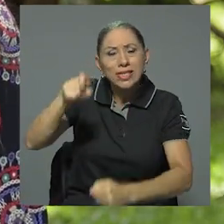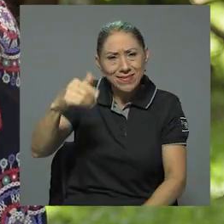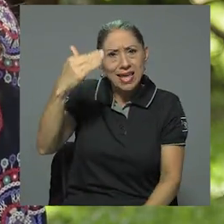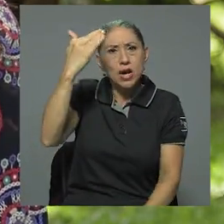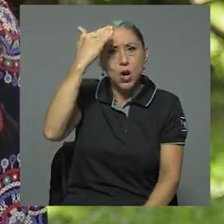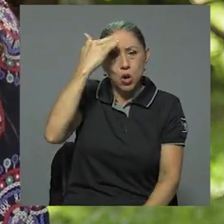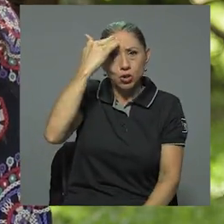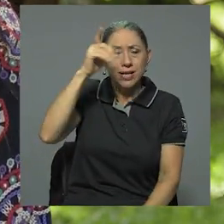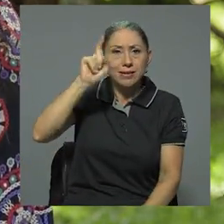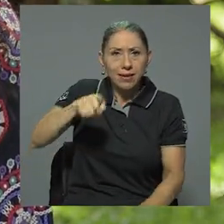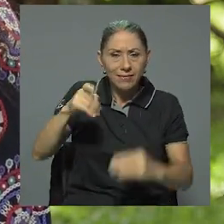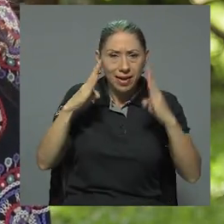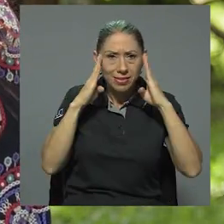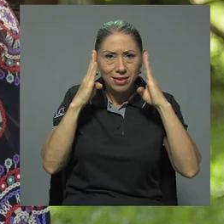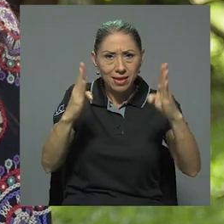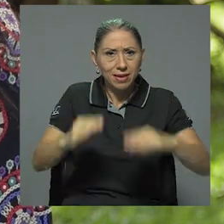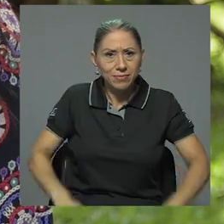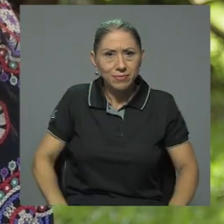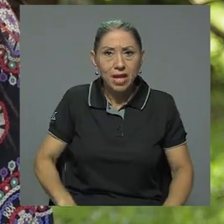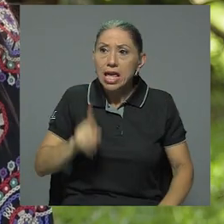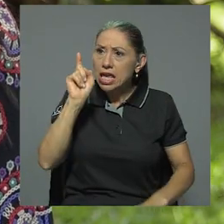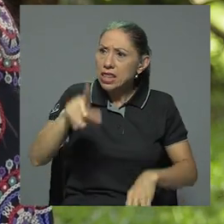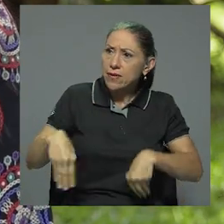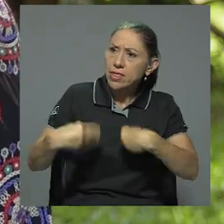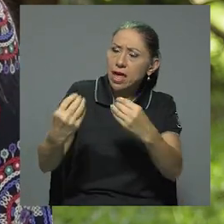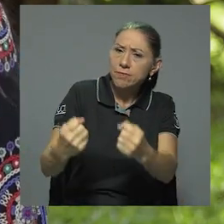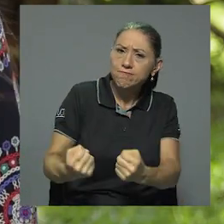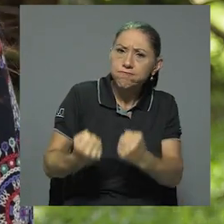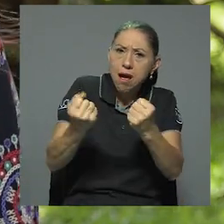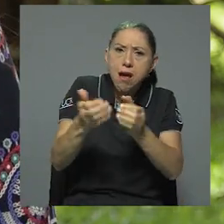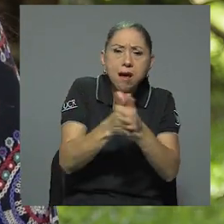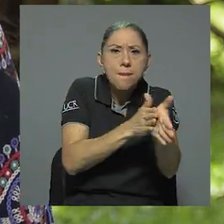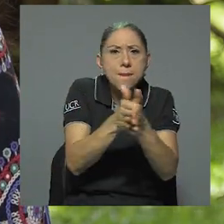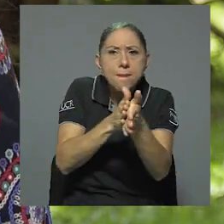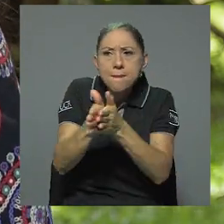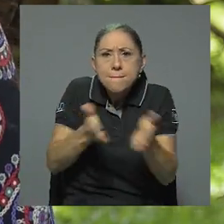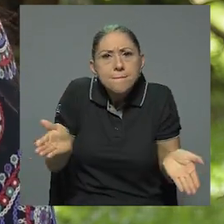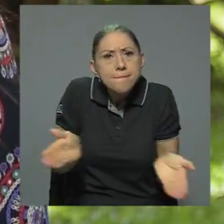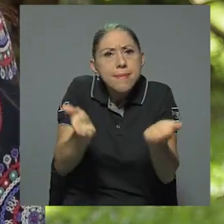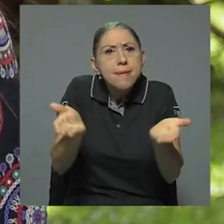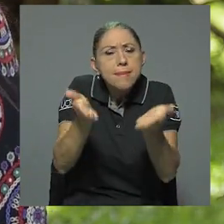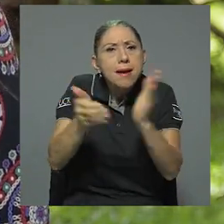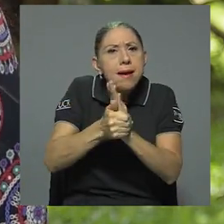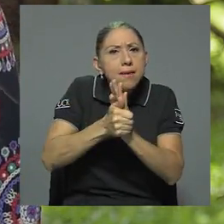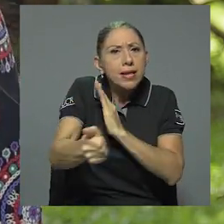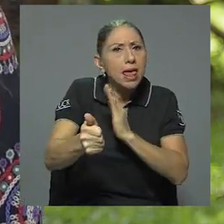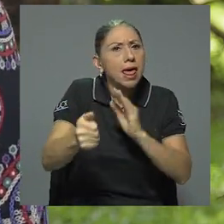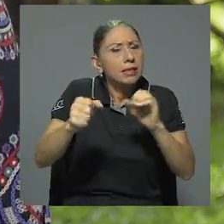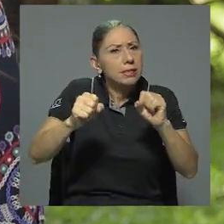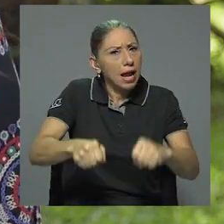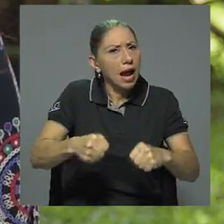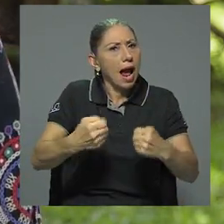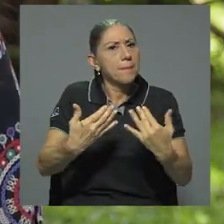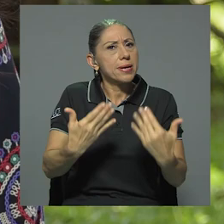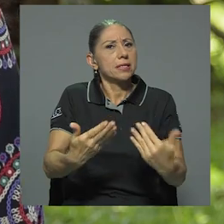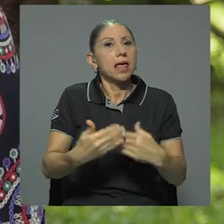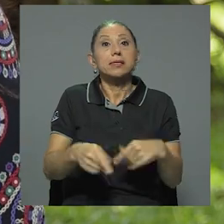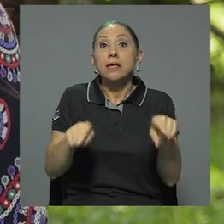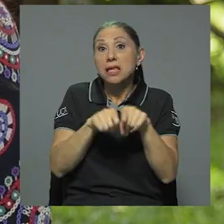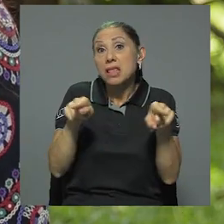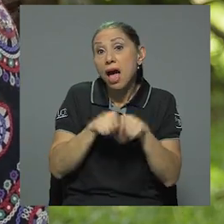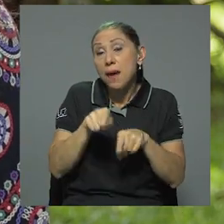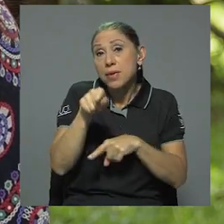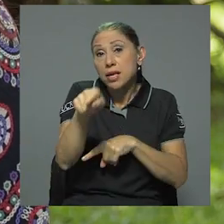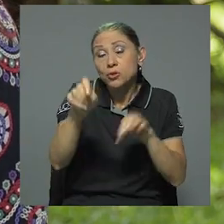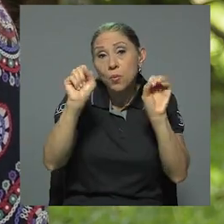atender y sobre todo potencializar para desarrollar al máximo estas capacidades y habilidades. ¿Y por qué no pensar que también pueden